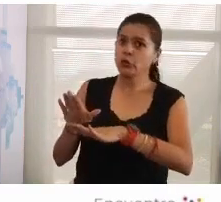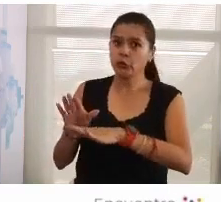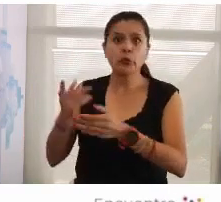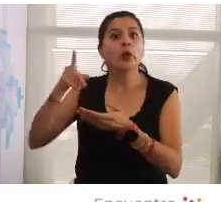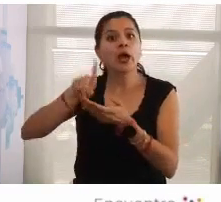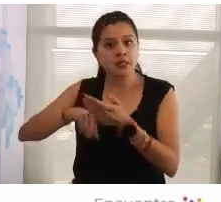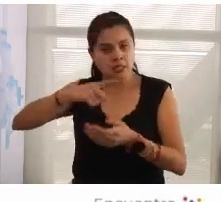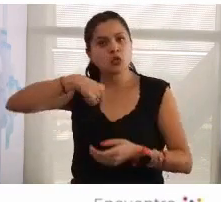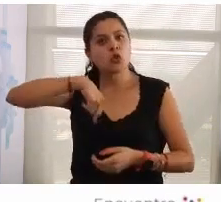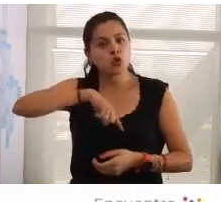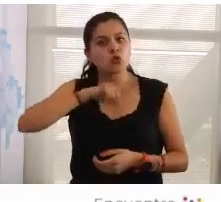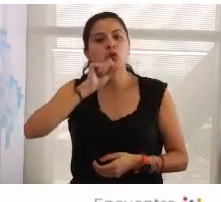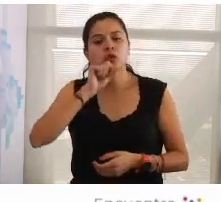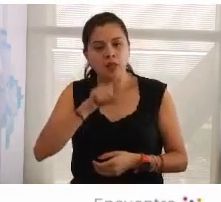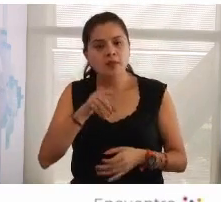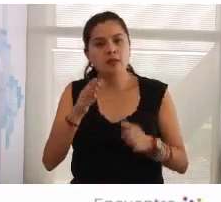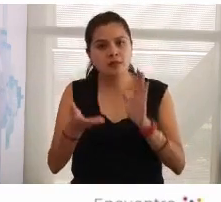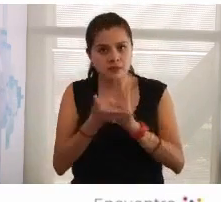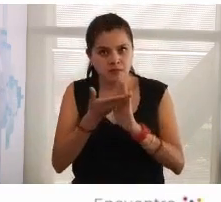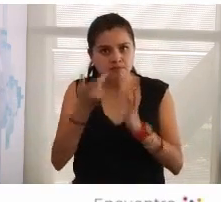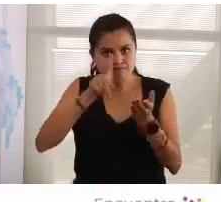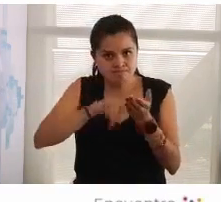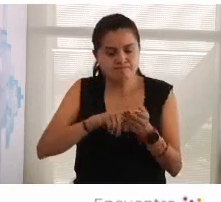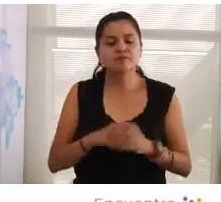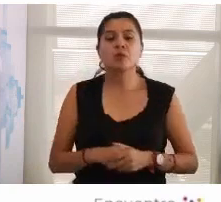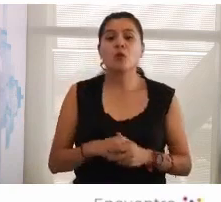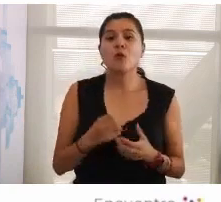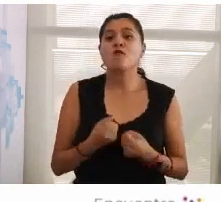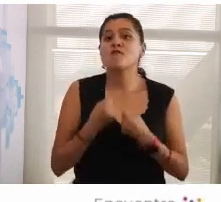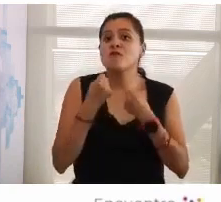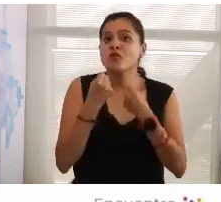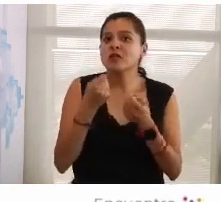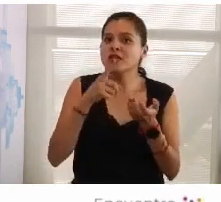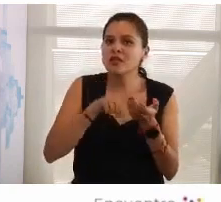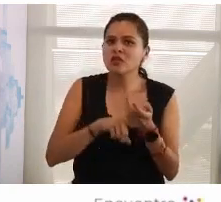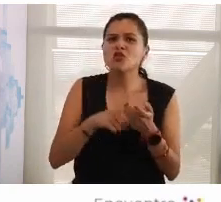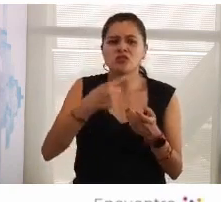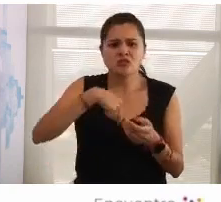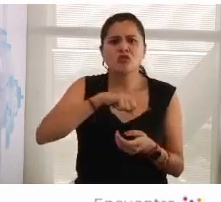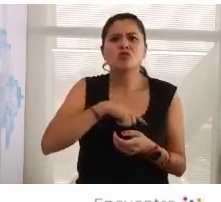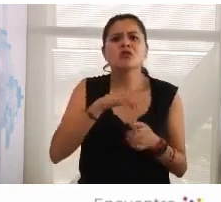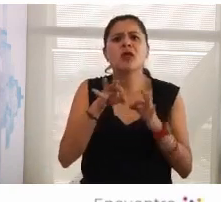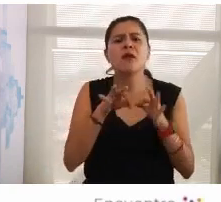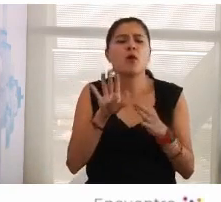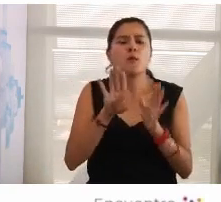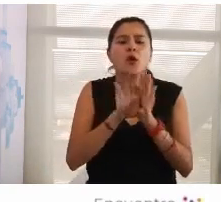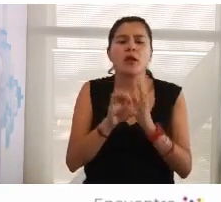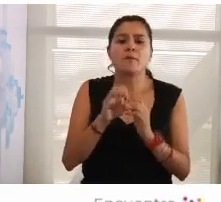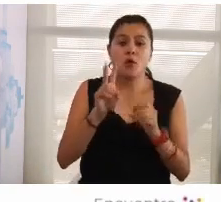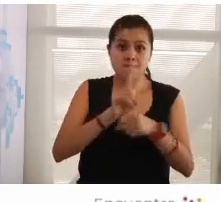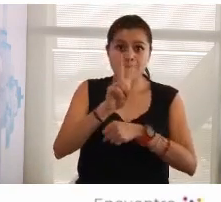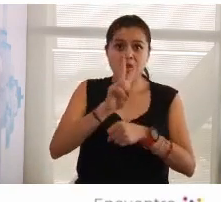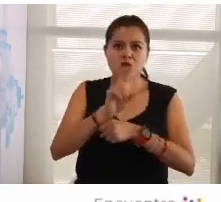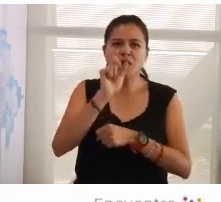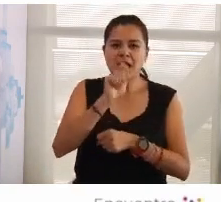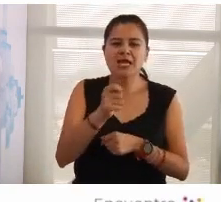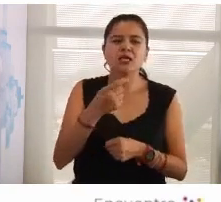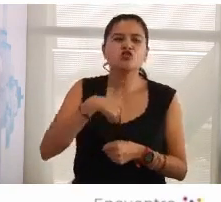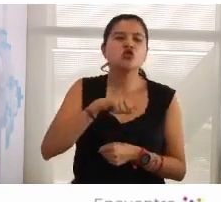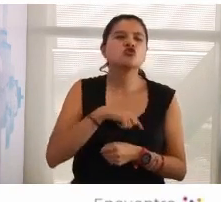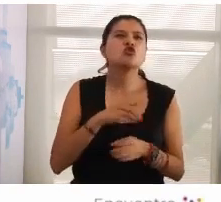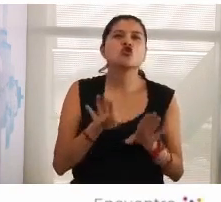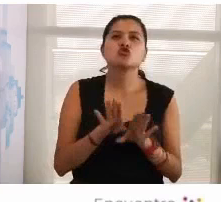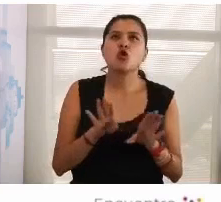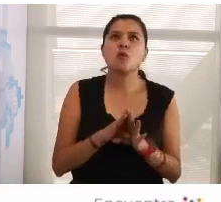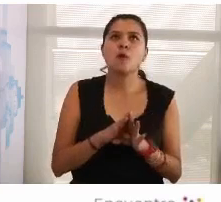países necesitan partidos políticos fortalecidos porque ese es su trabajo ¿qué tenemos que estar? nosotros en Venezuela lo que estamos quedando